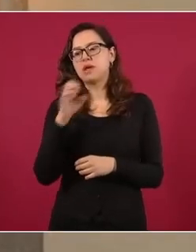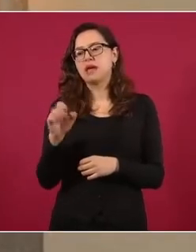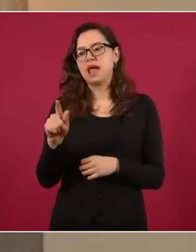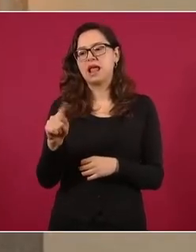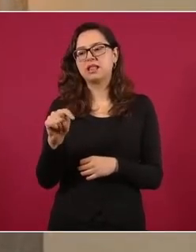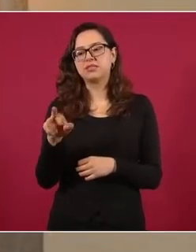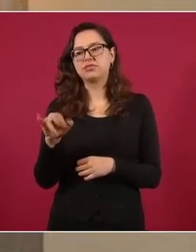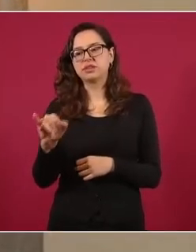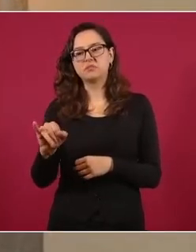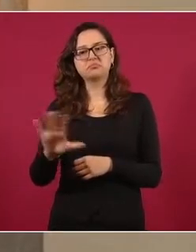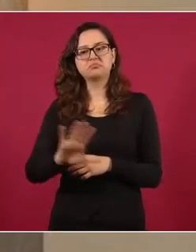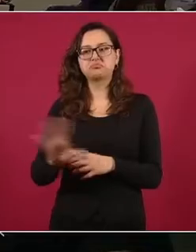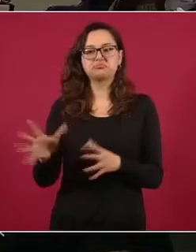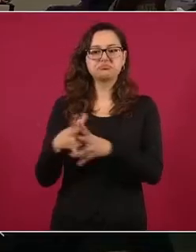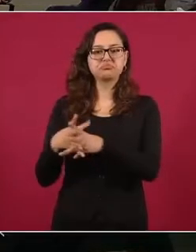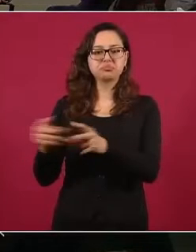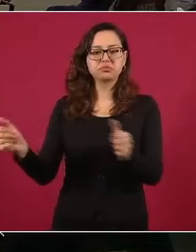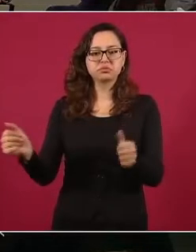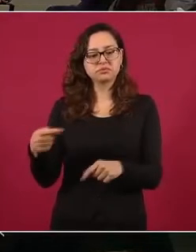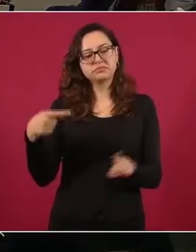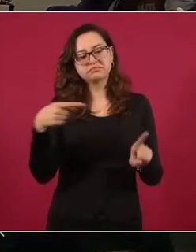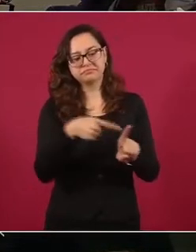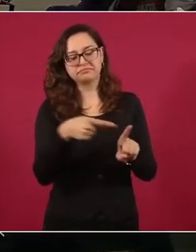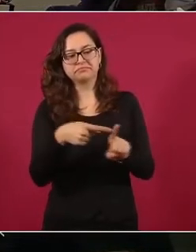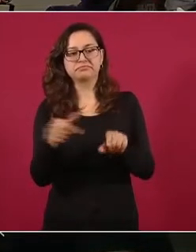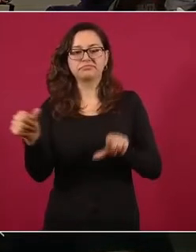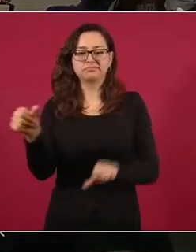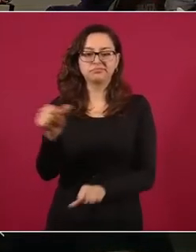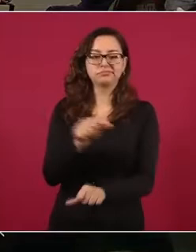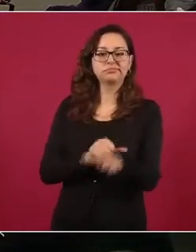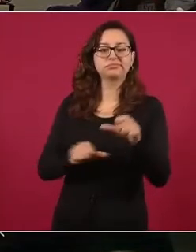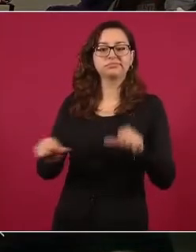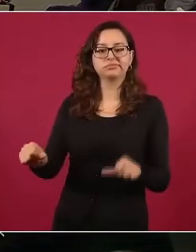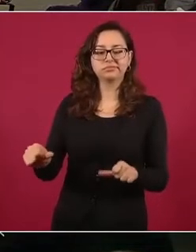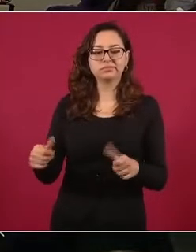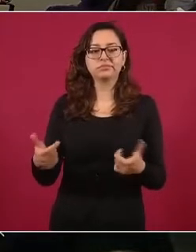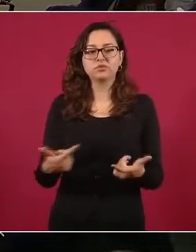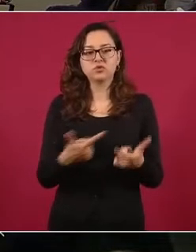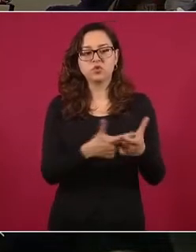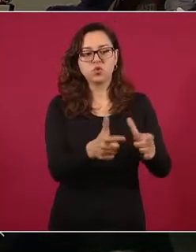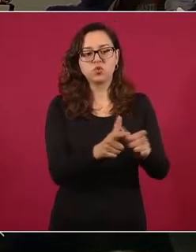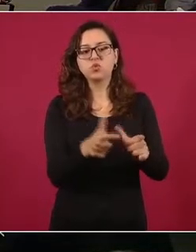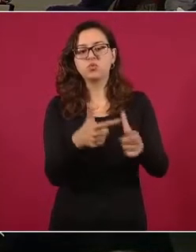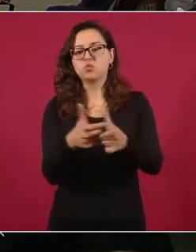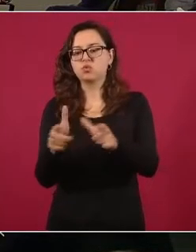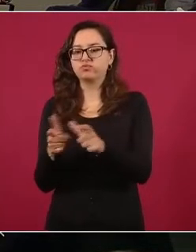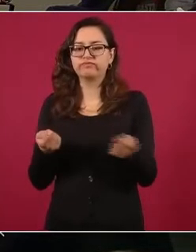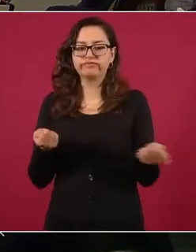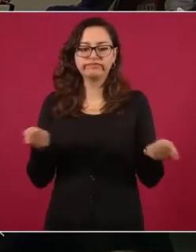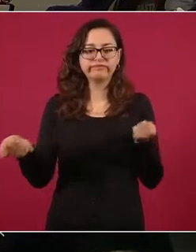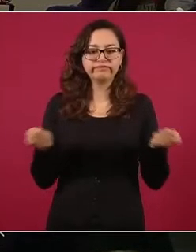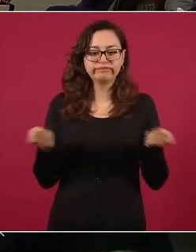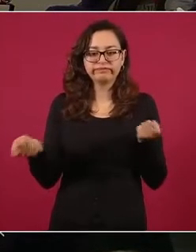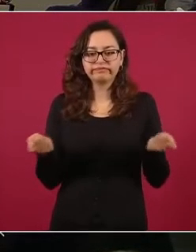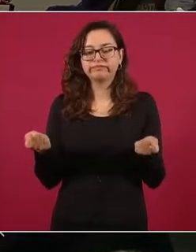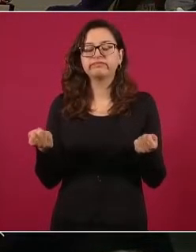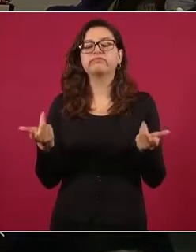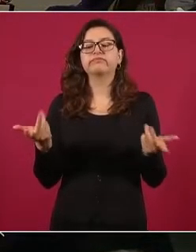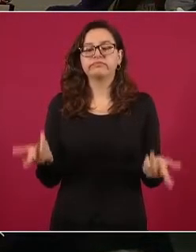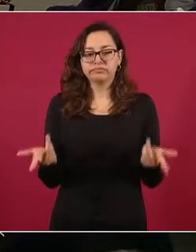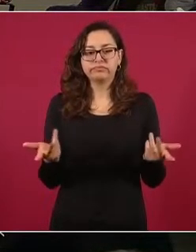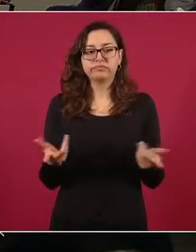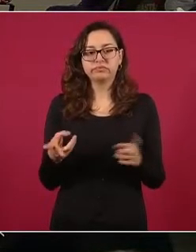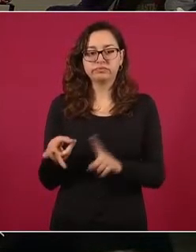sujeto privaba de la libertad integrantes de grupos antagónicos para obtener información y con posterioridad los